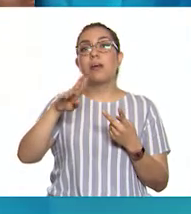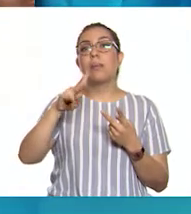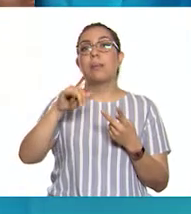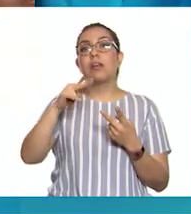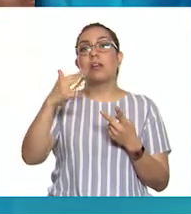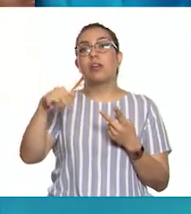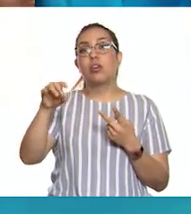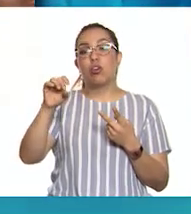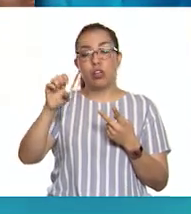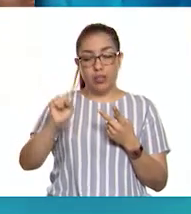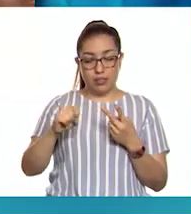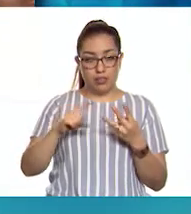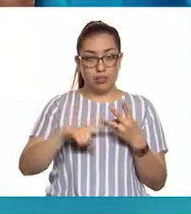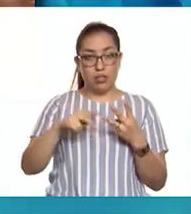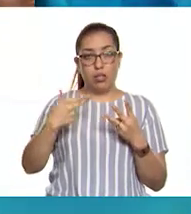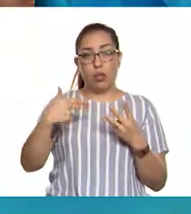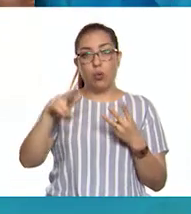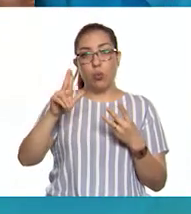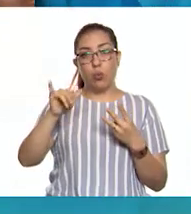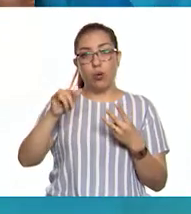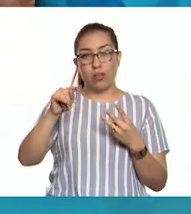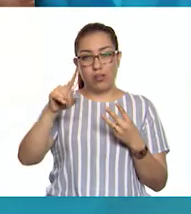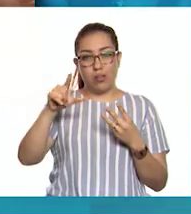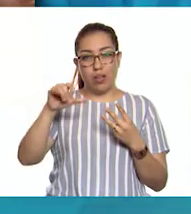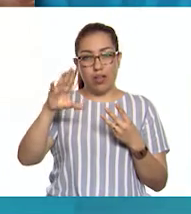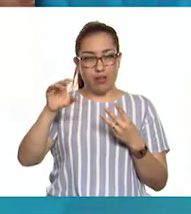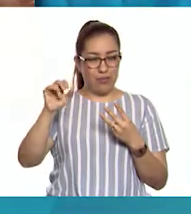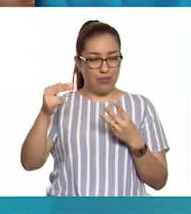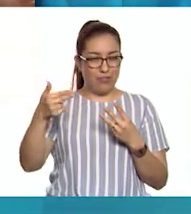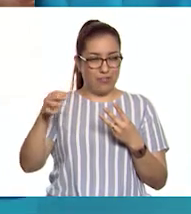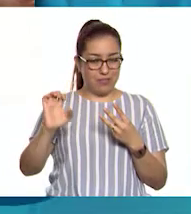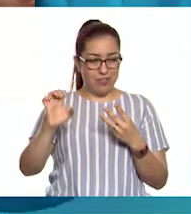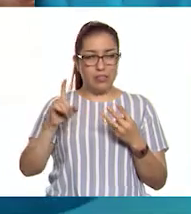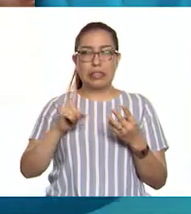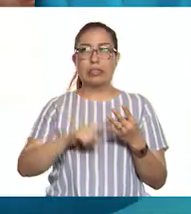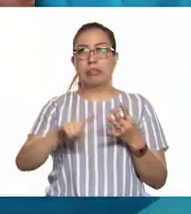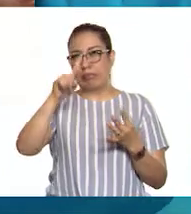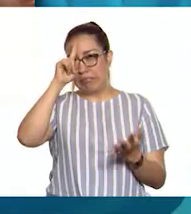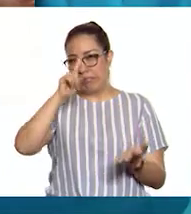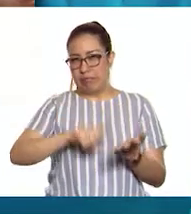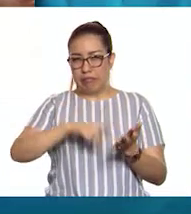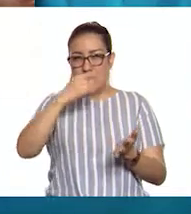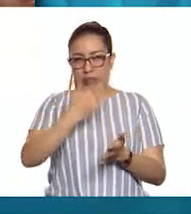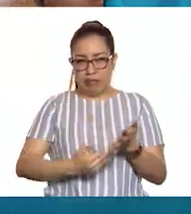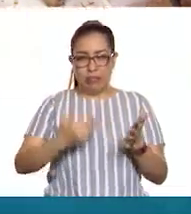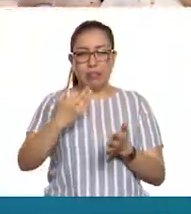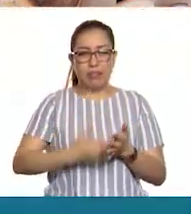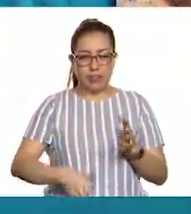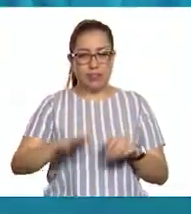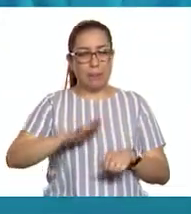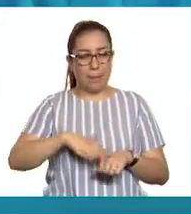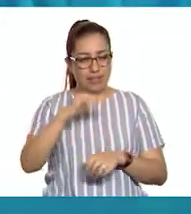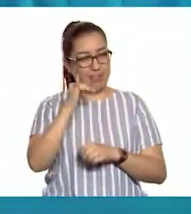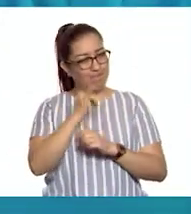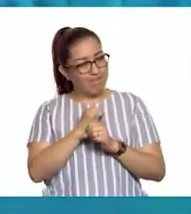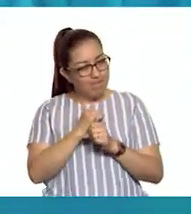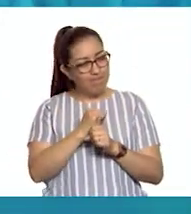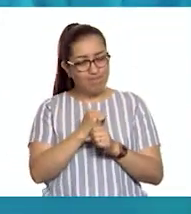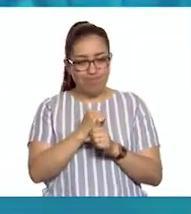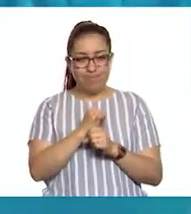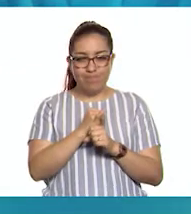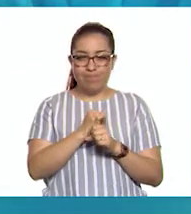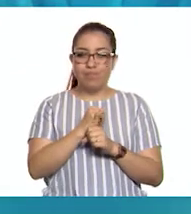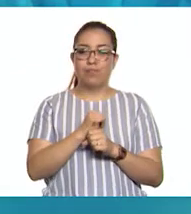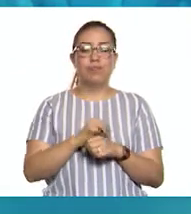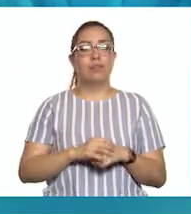está el huitlacoche. A ver, maestro, déjame investigar un poquito más. Muy bien, muy bien. Muy bien. A ver,